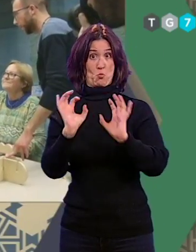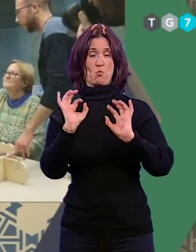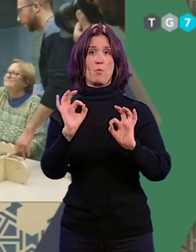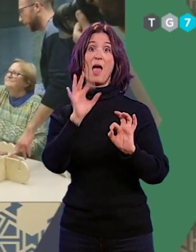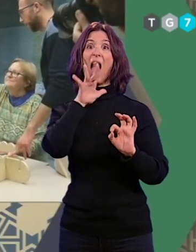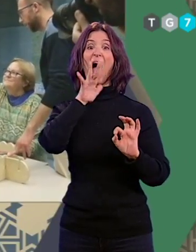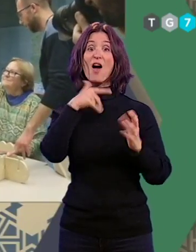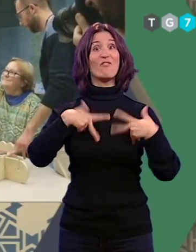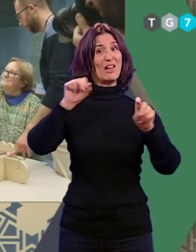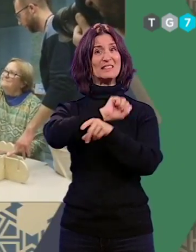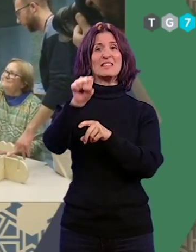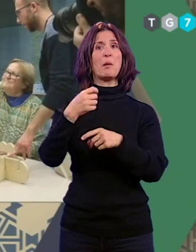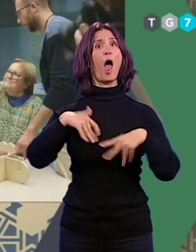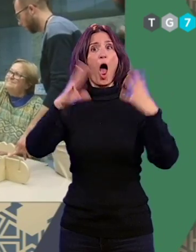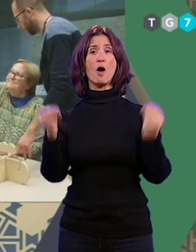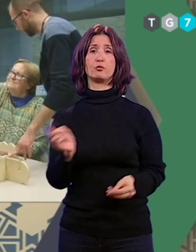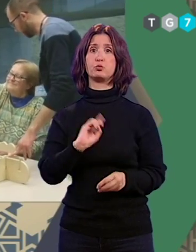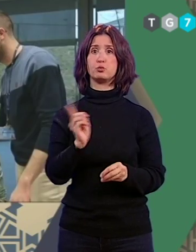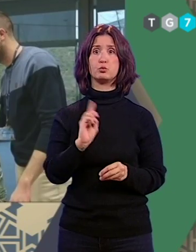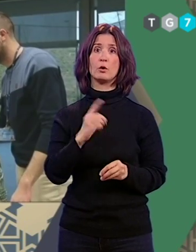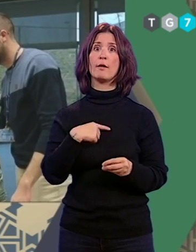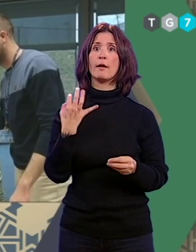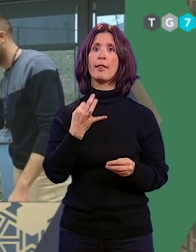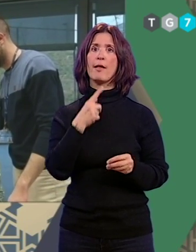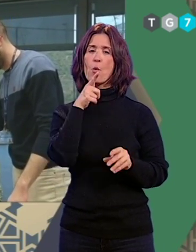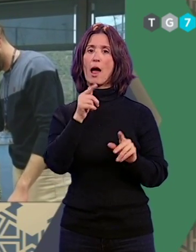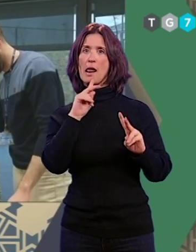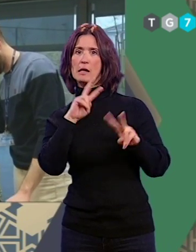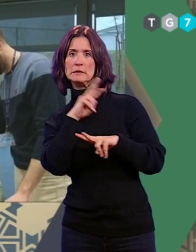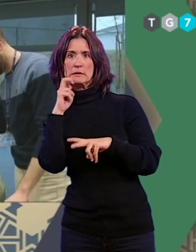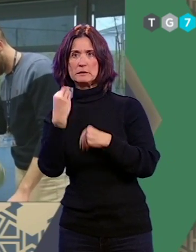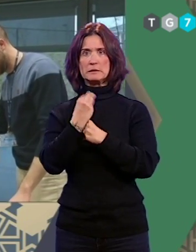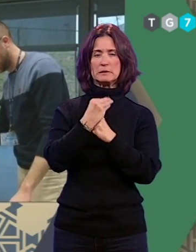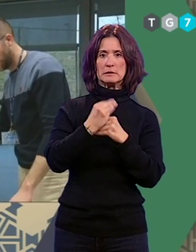supervivencia que se sitúa sobre los dos años del final del tratamiento oncológico.